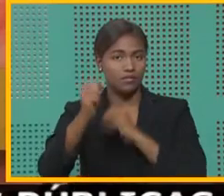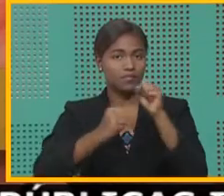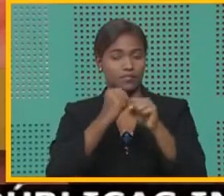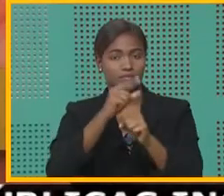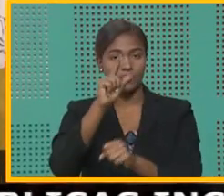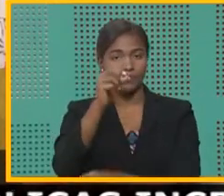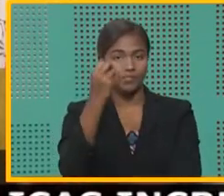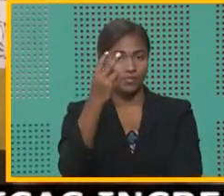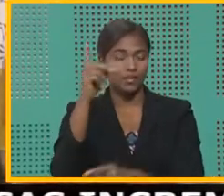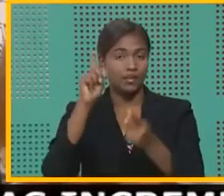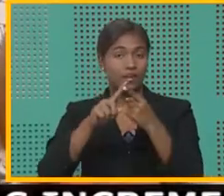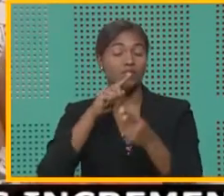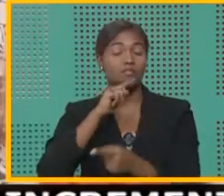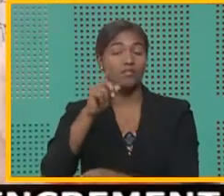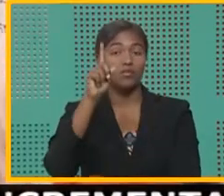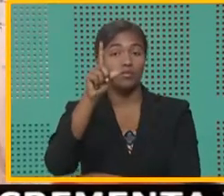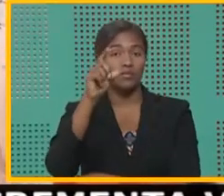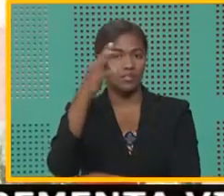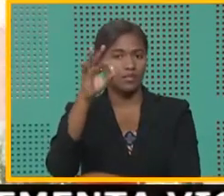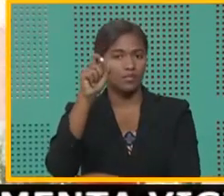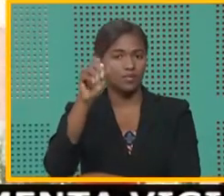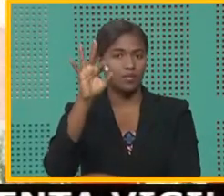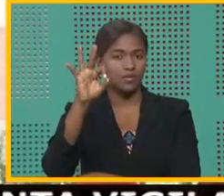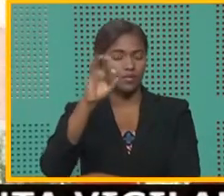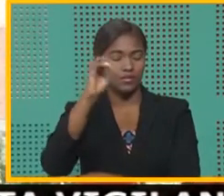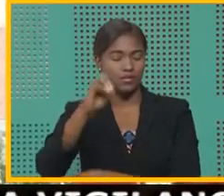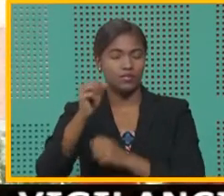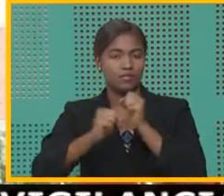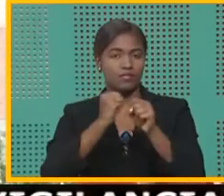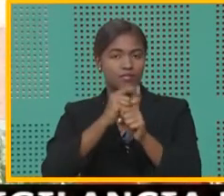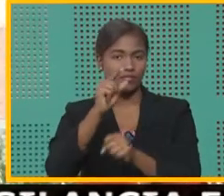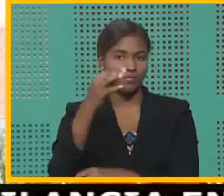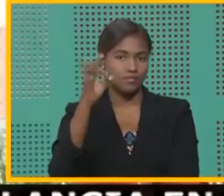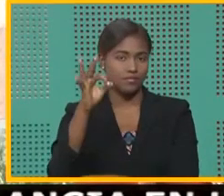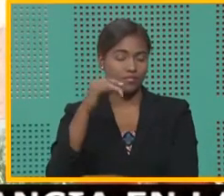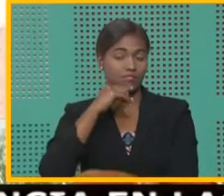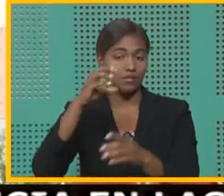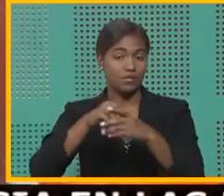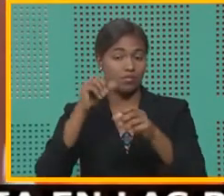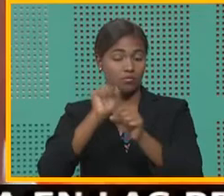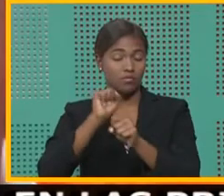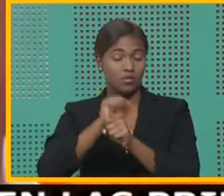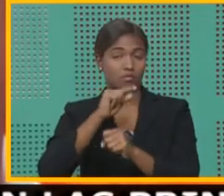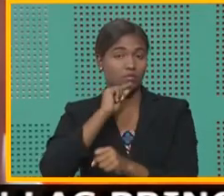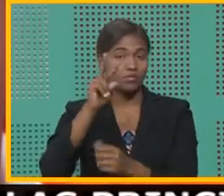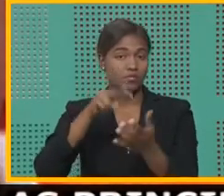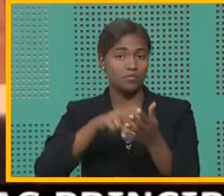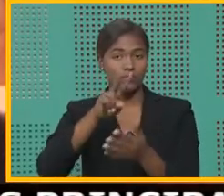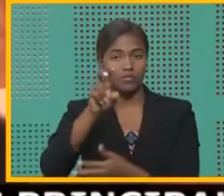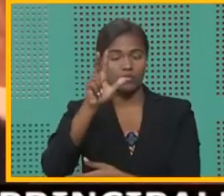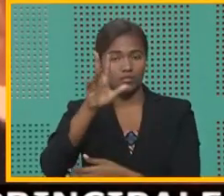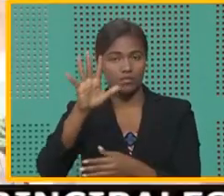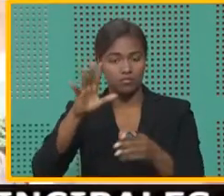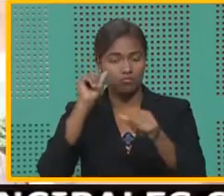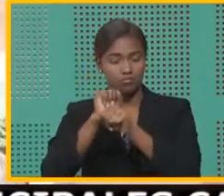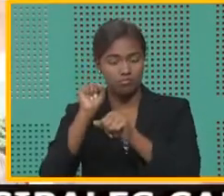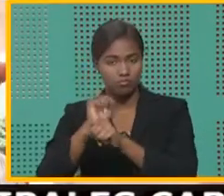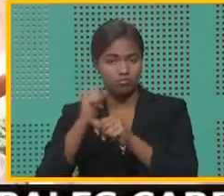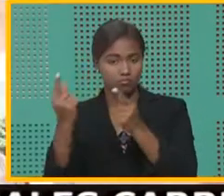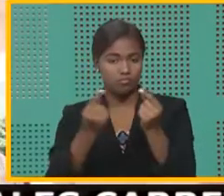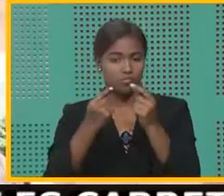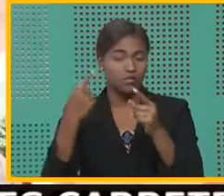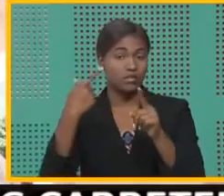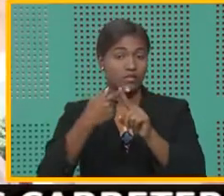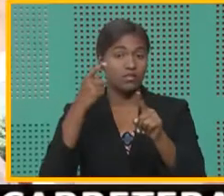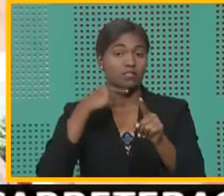2012 a un 19.5% en el 2019, al desarrollar 2.235 iniciativas, de